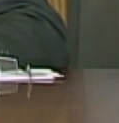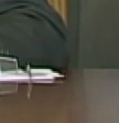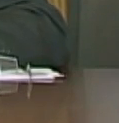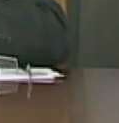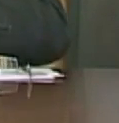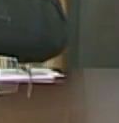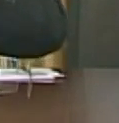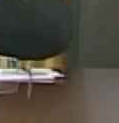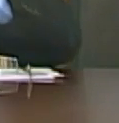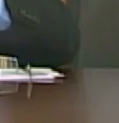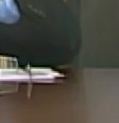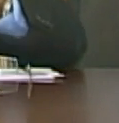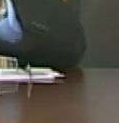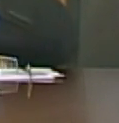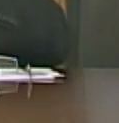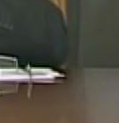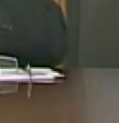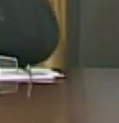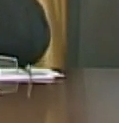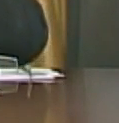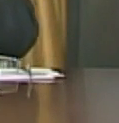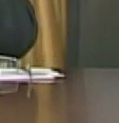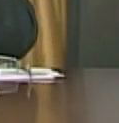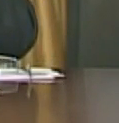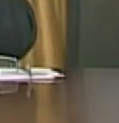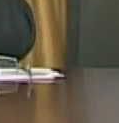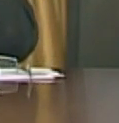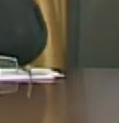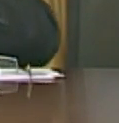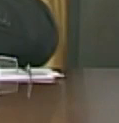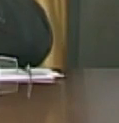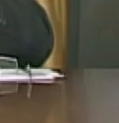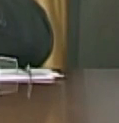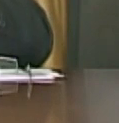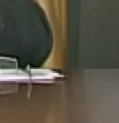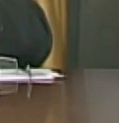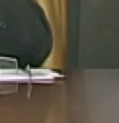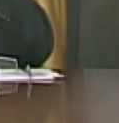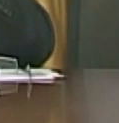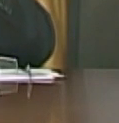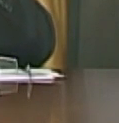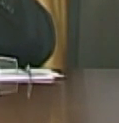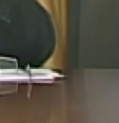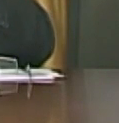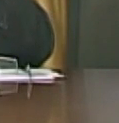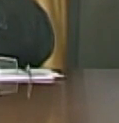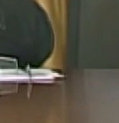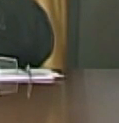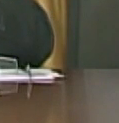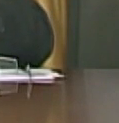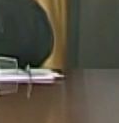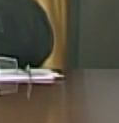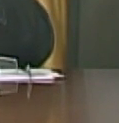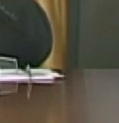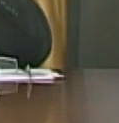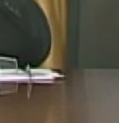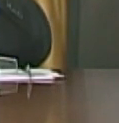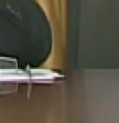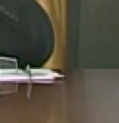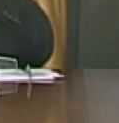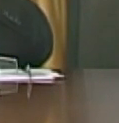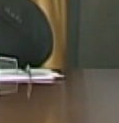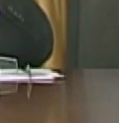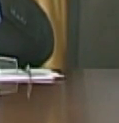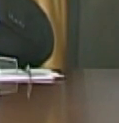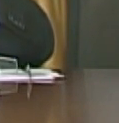encima lo estoy descargando de tareas para que se concentre en Corboves porque de verdad le lancé es un error